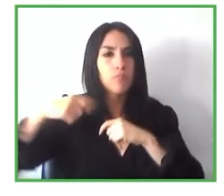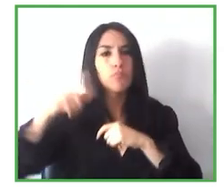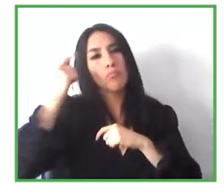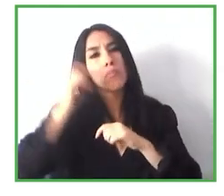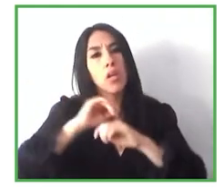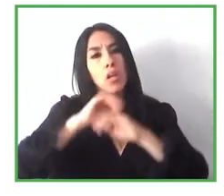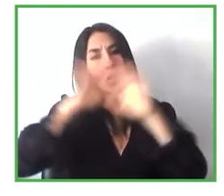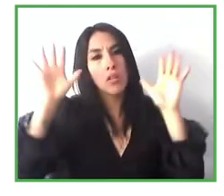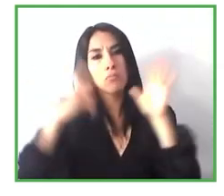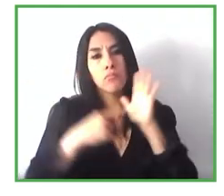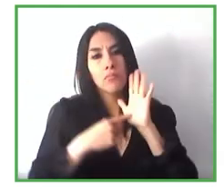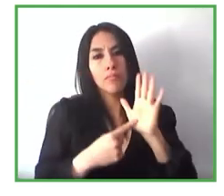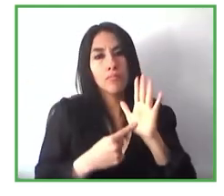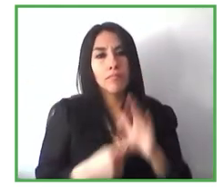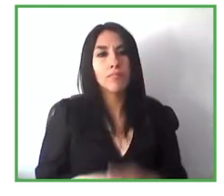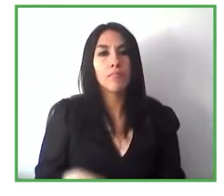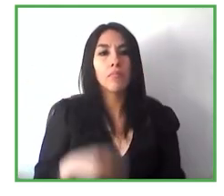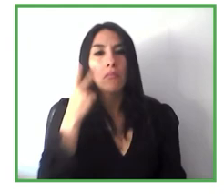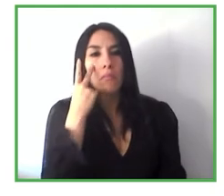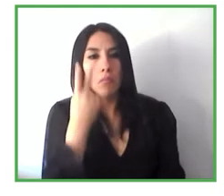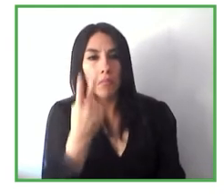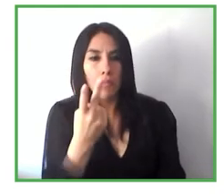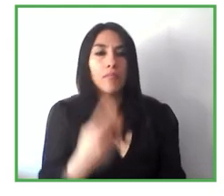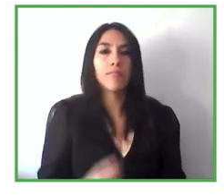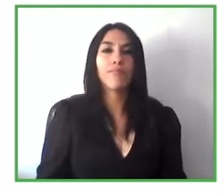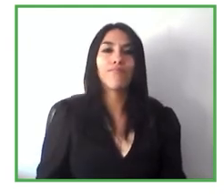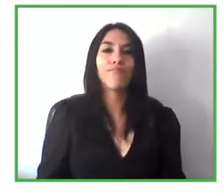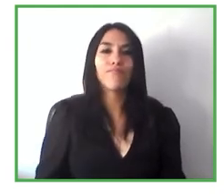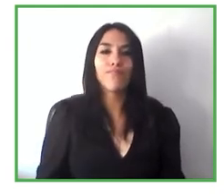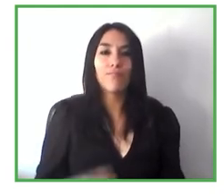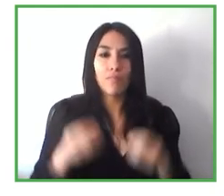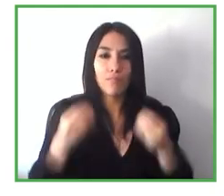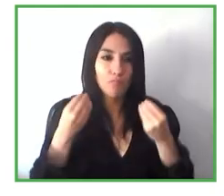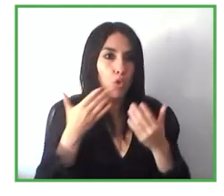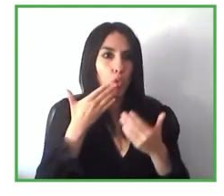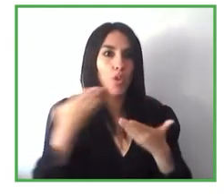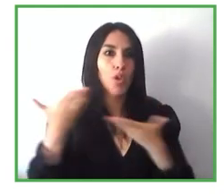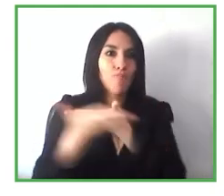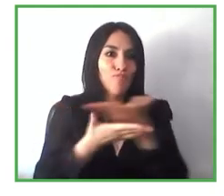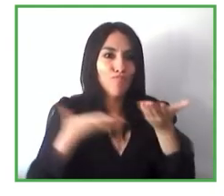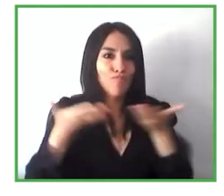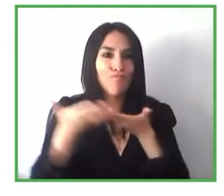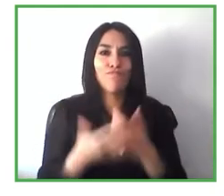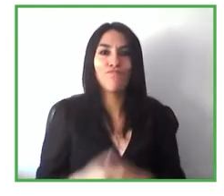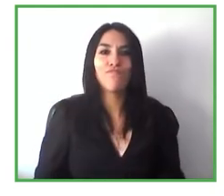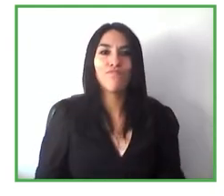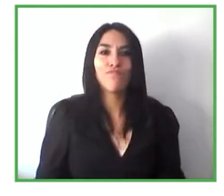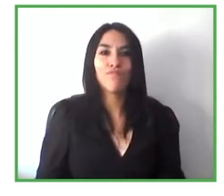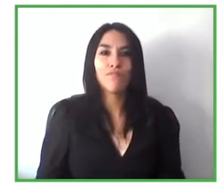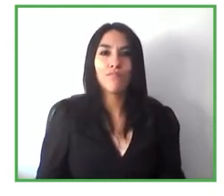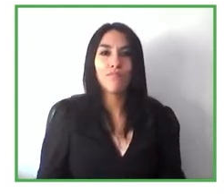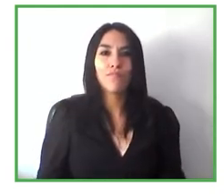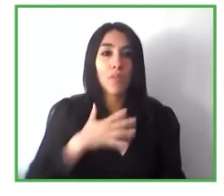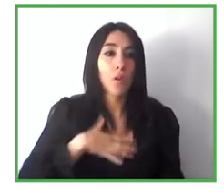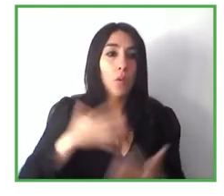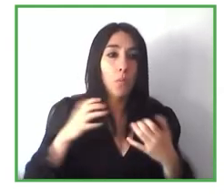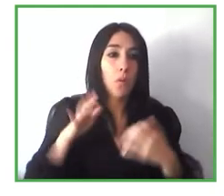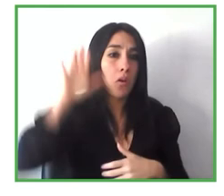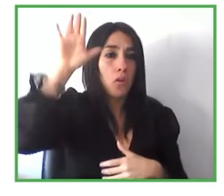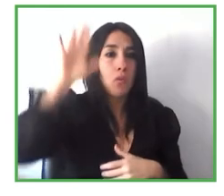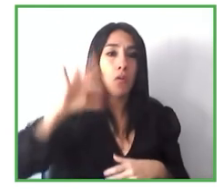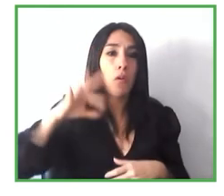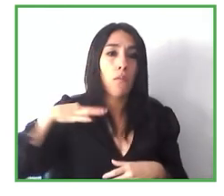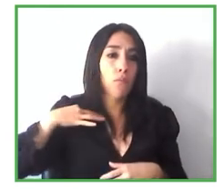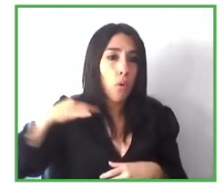también y quedamos emplazados para una nueva edición o un próximo evento y deseando que todos estén muy bien